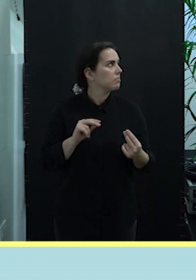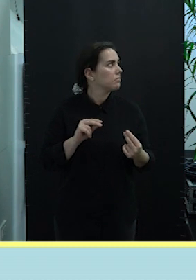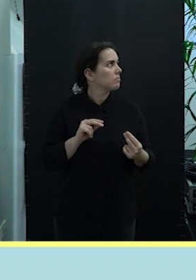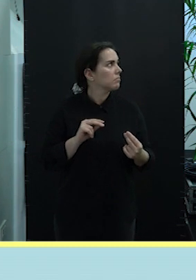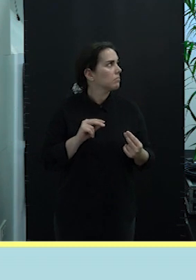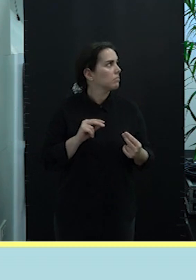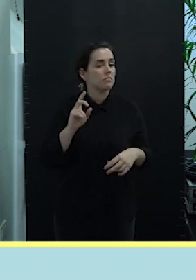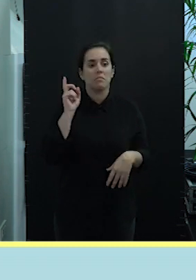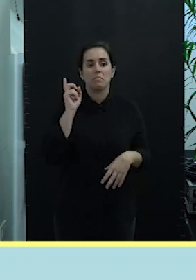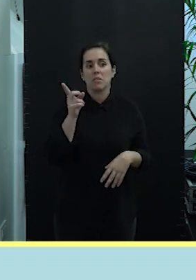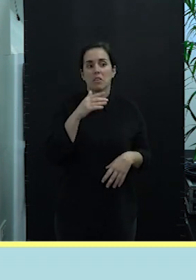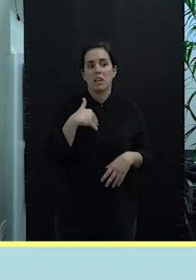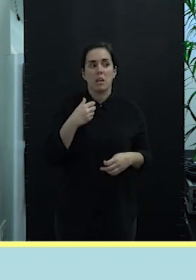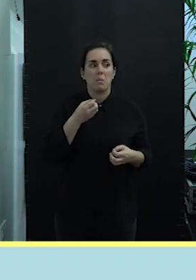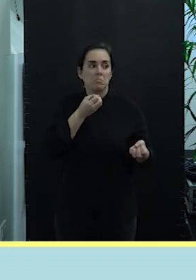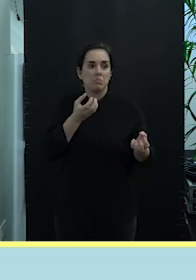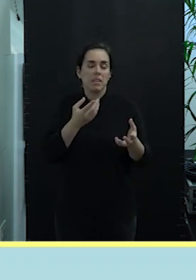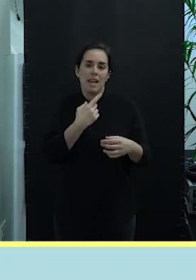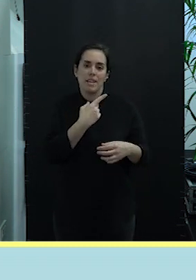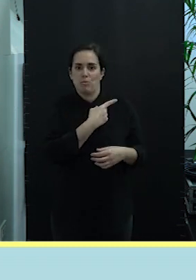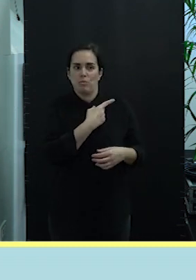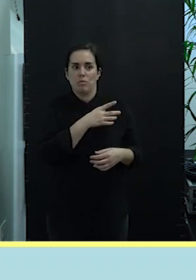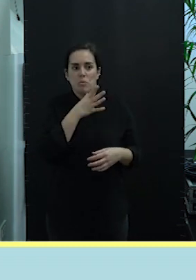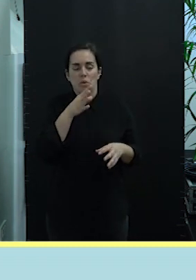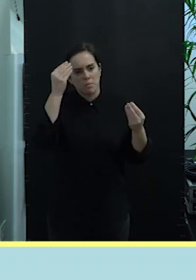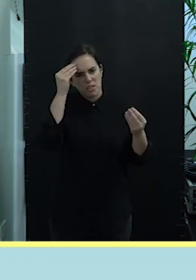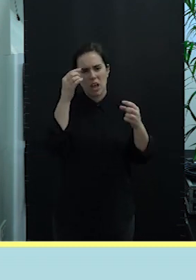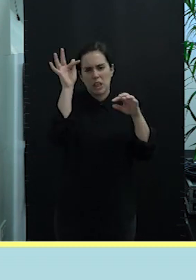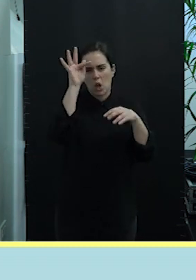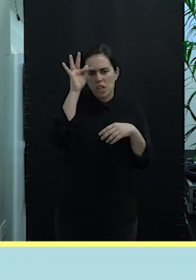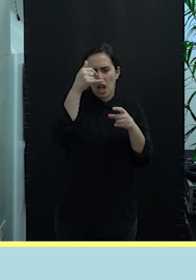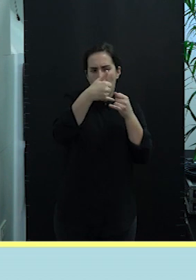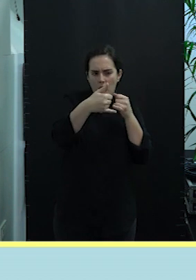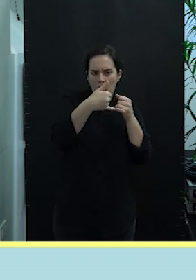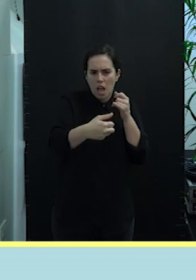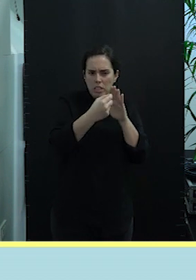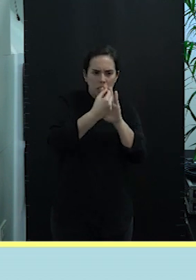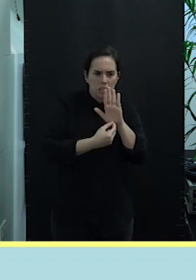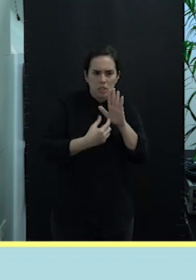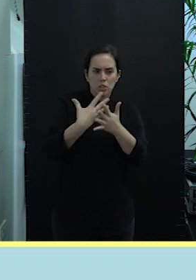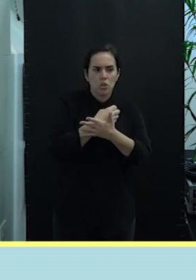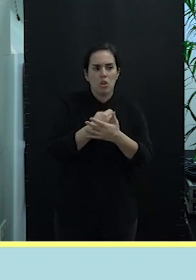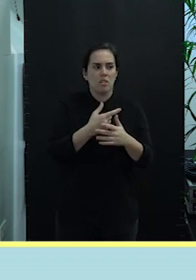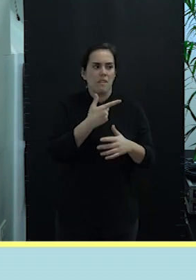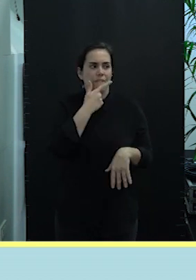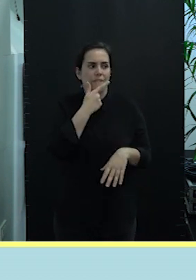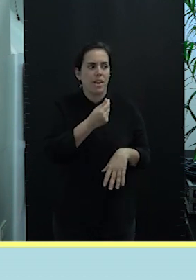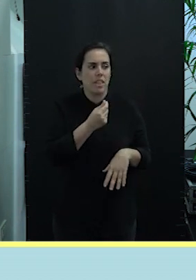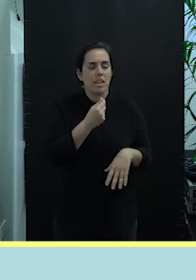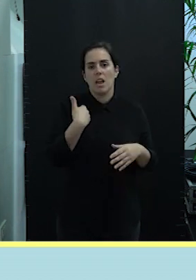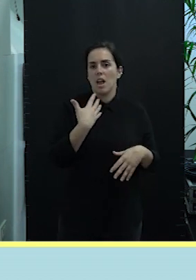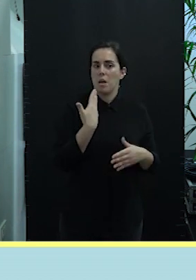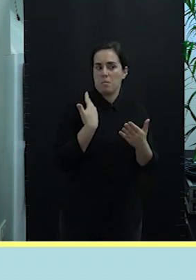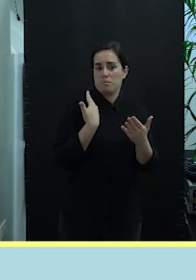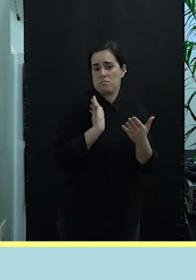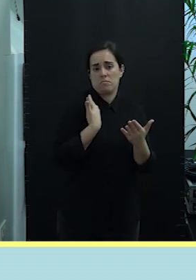Solo quería transmitirles eso porque creo que todos los ejes y todas las teorías pues son fáciles ¿no? El papel lo aguanta